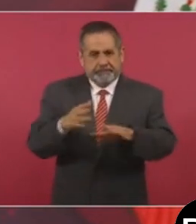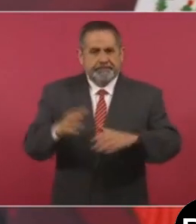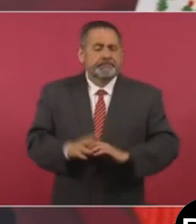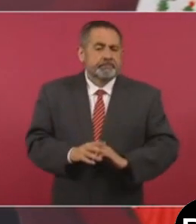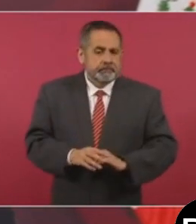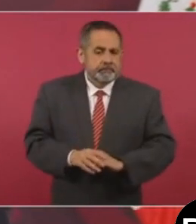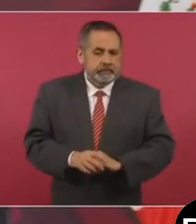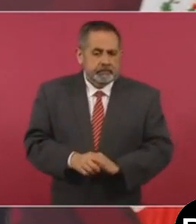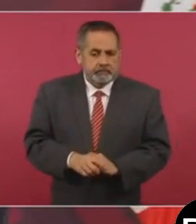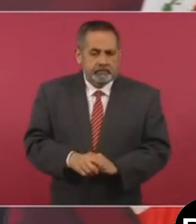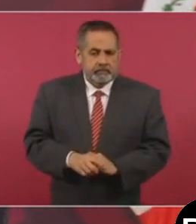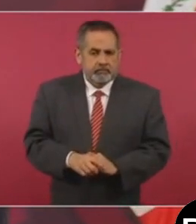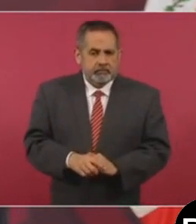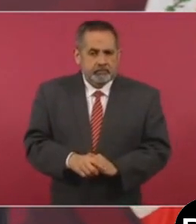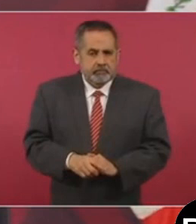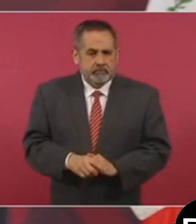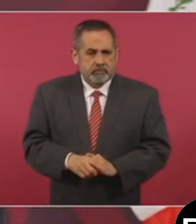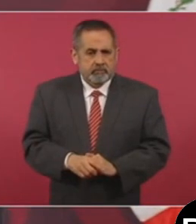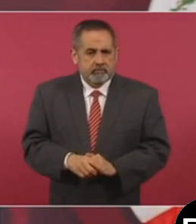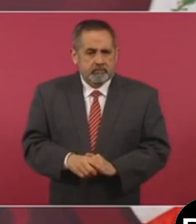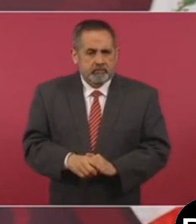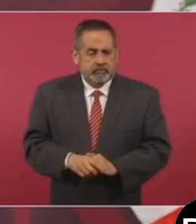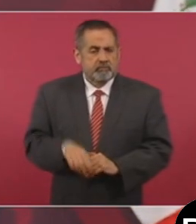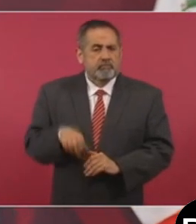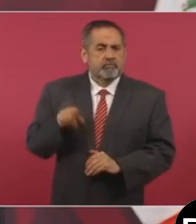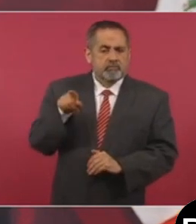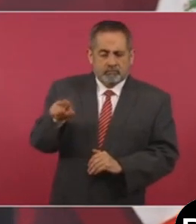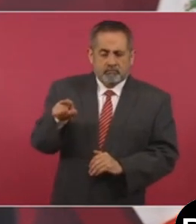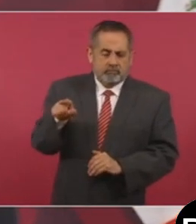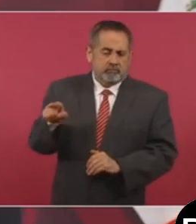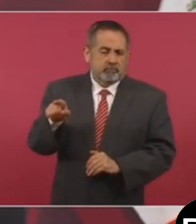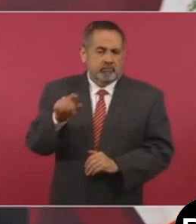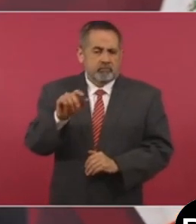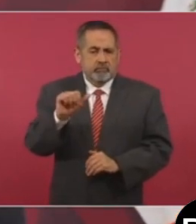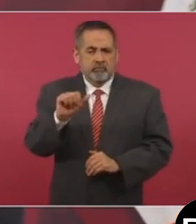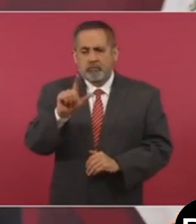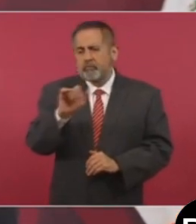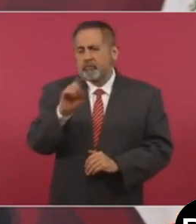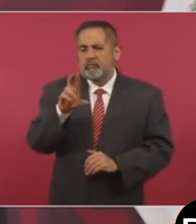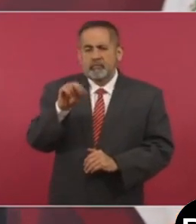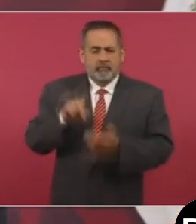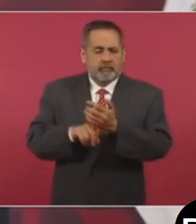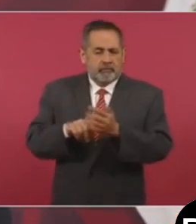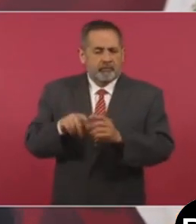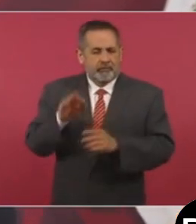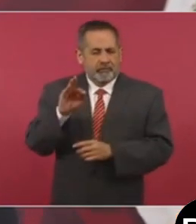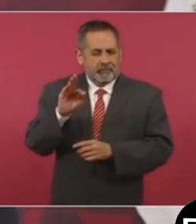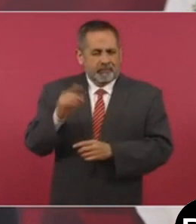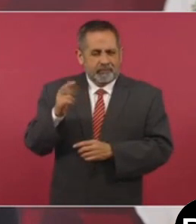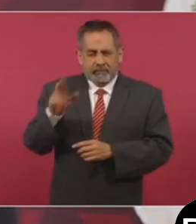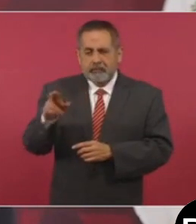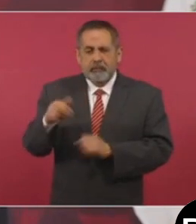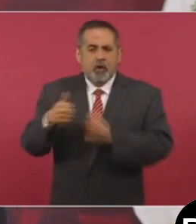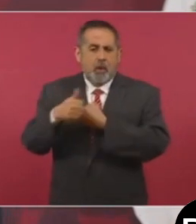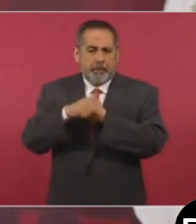Pues que él se hizo una intervención quirúrgica, lo